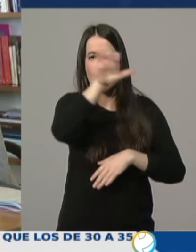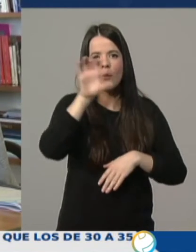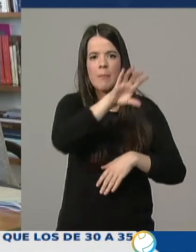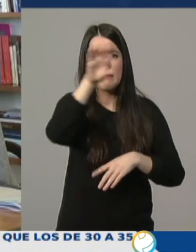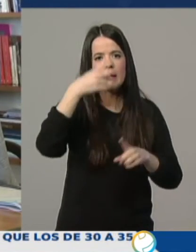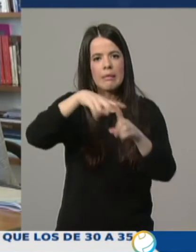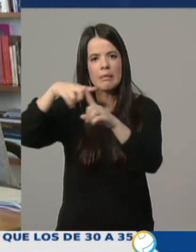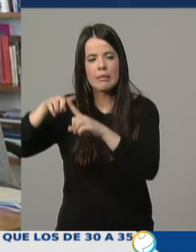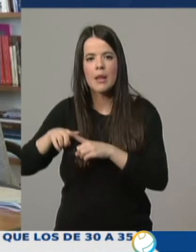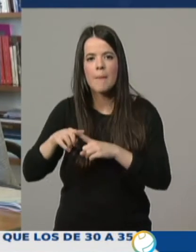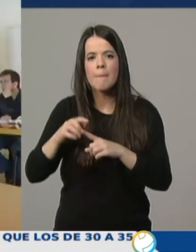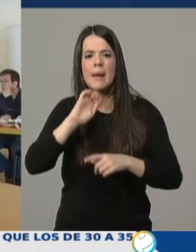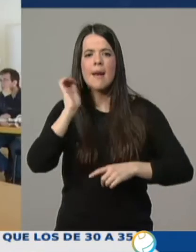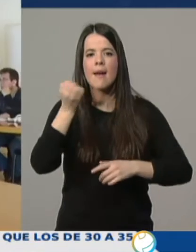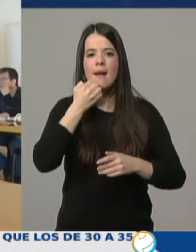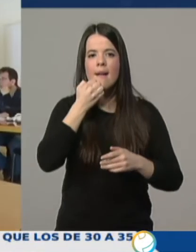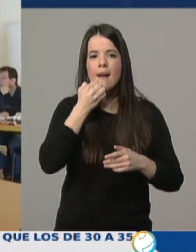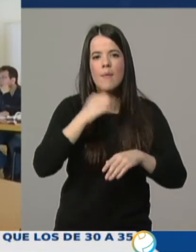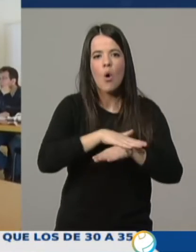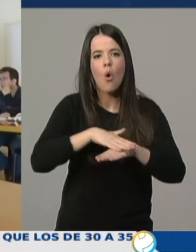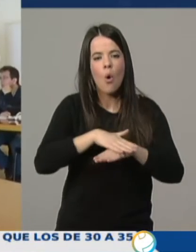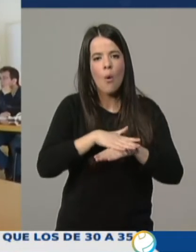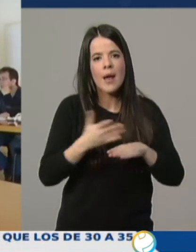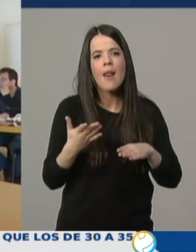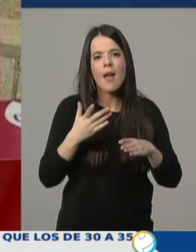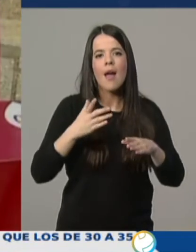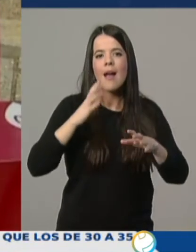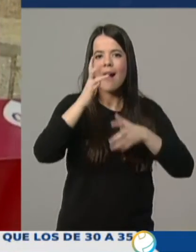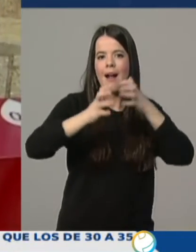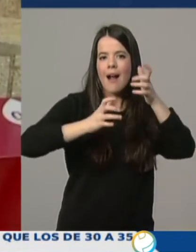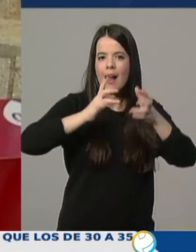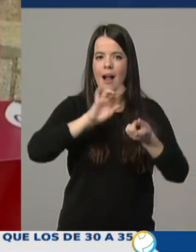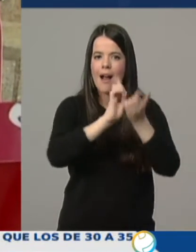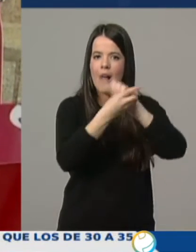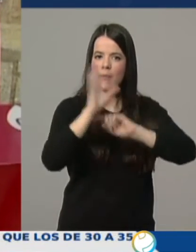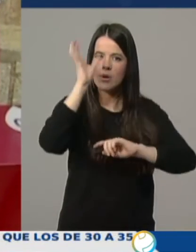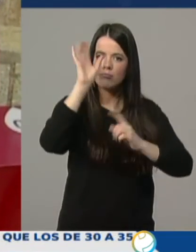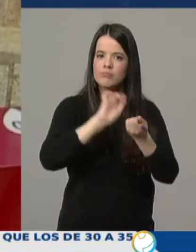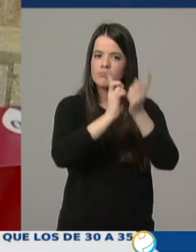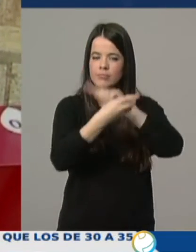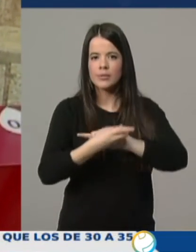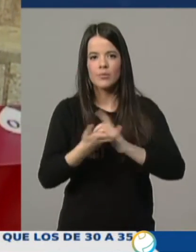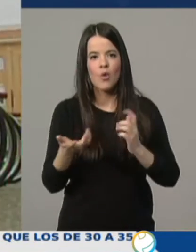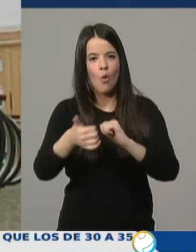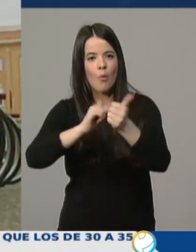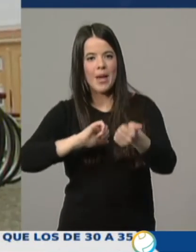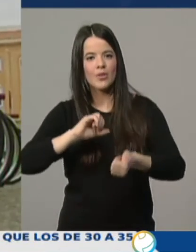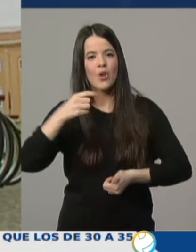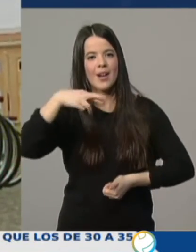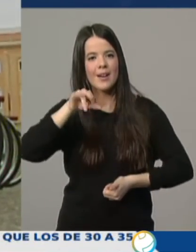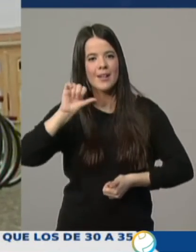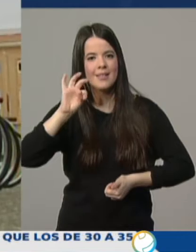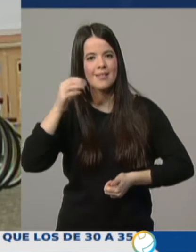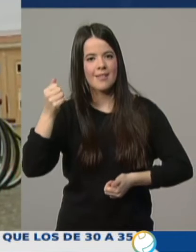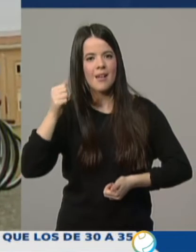reclamaban a sus gobiernos actuaciones contra el cambio climático, siguiendo el ejemplo de Greta Thunberg, un estudio que buscaba conocer